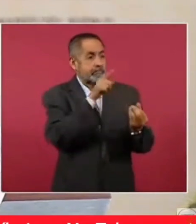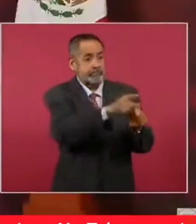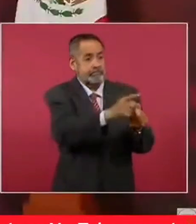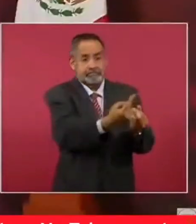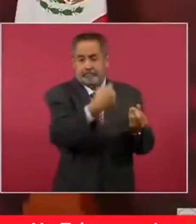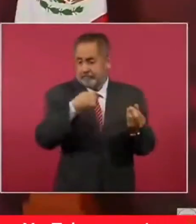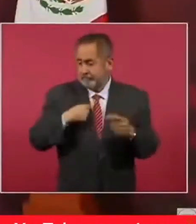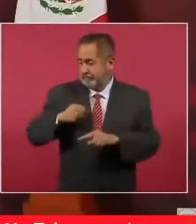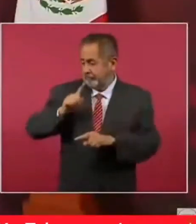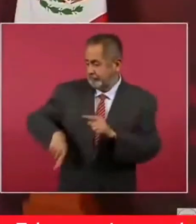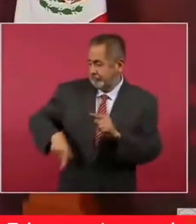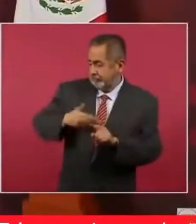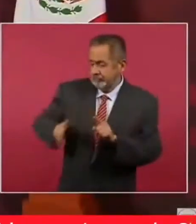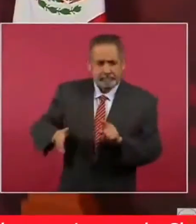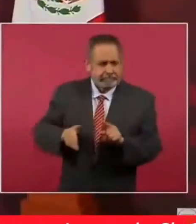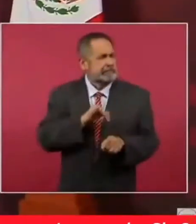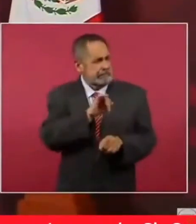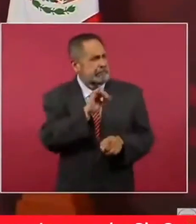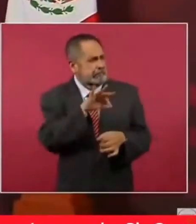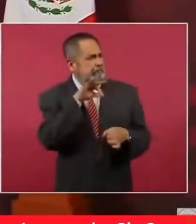pues solo que yo sea masoquista.